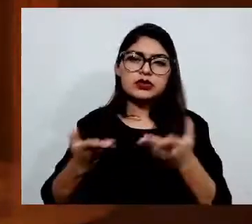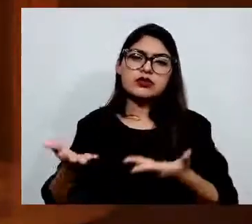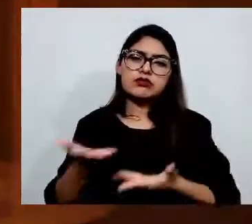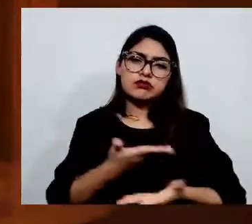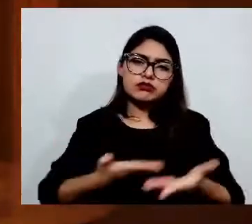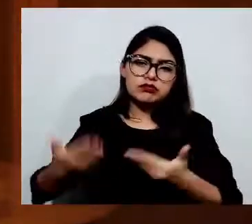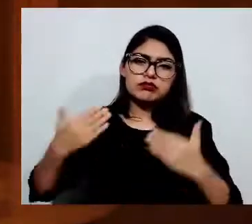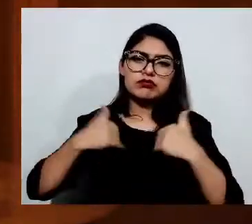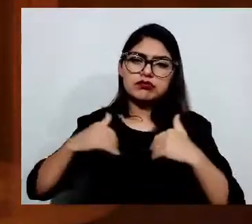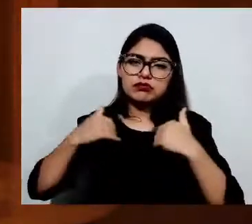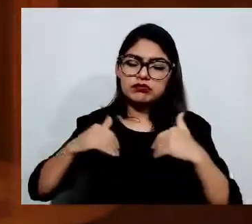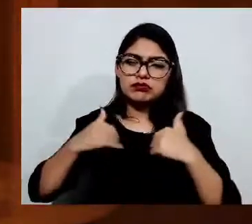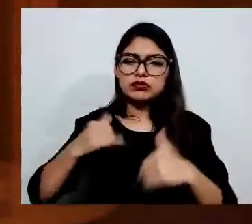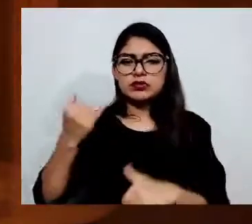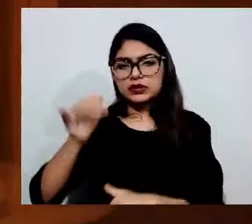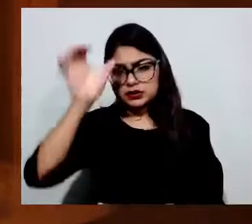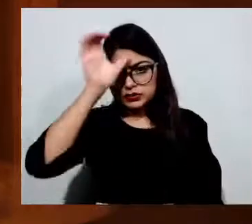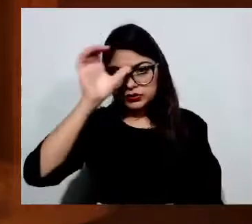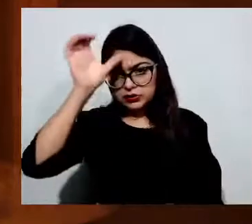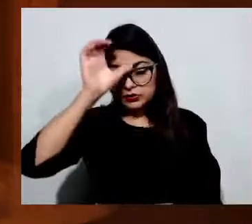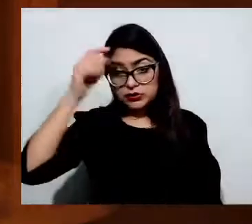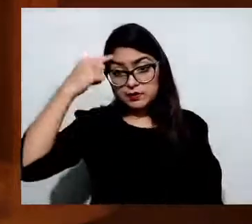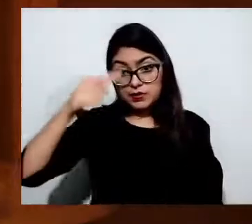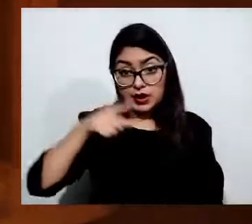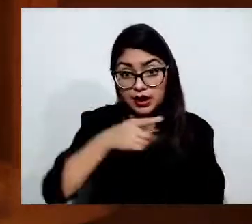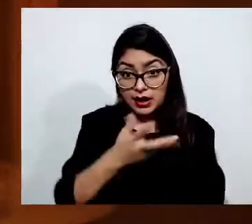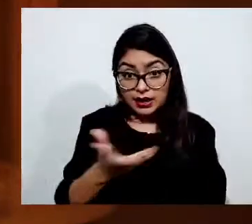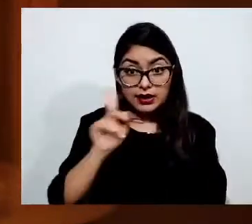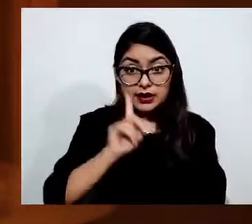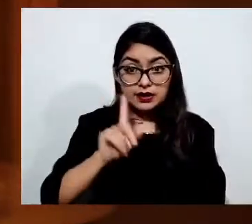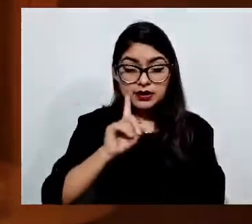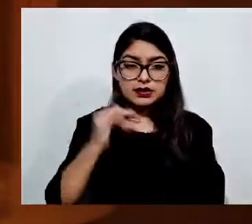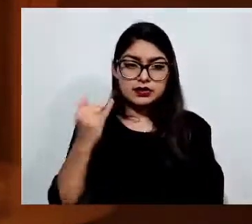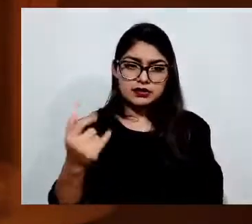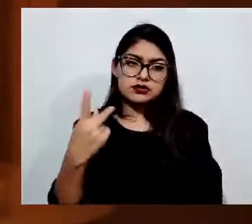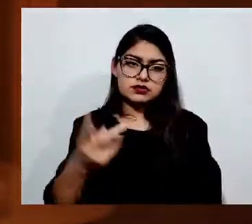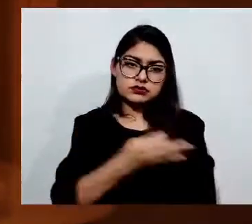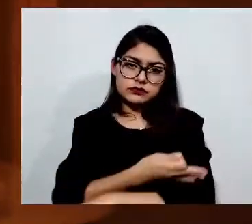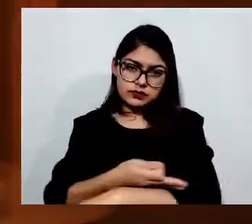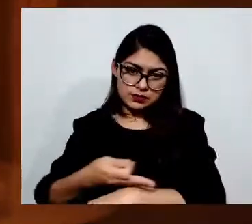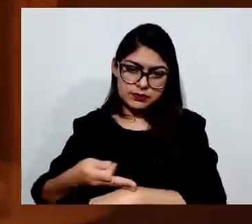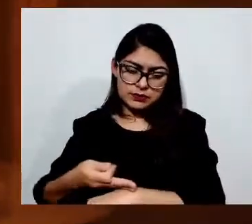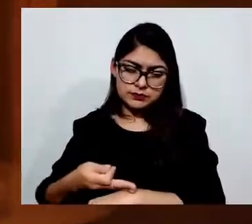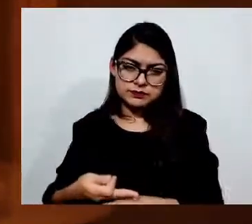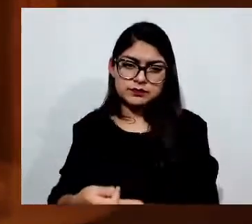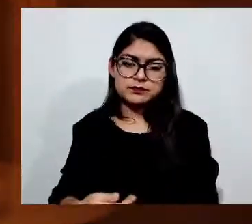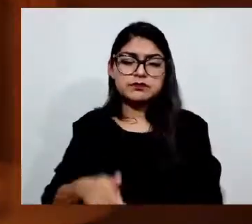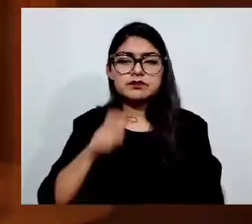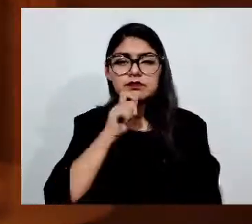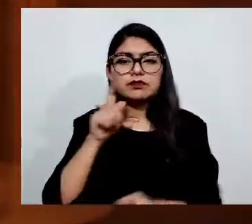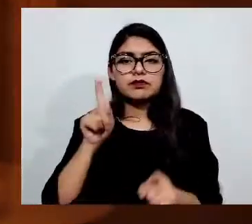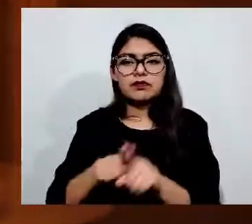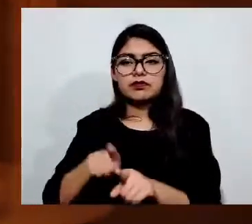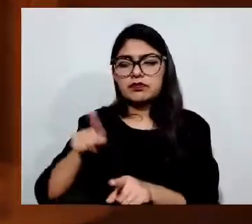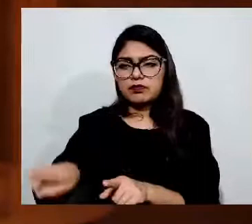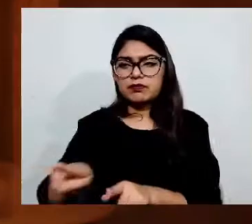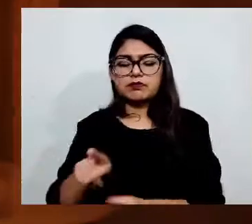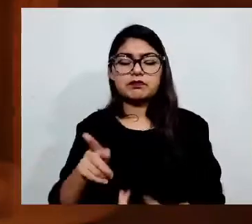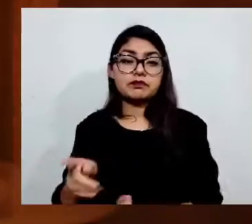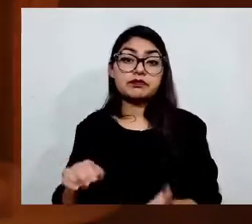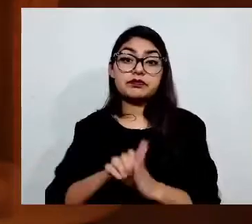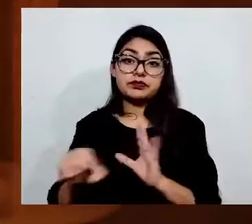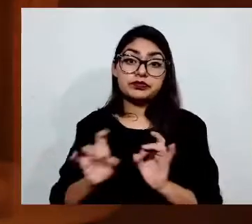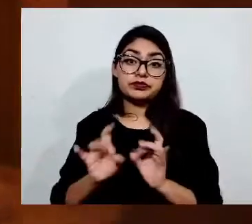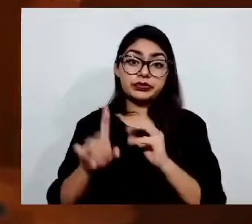como para sus familias. Además, de dotarles de incapacidad por maternidad y guarderías para la